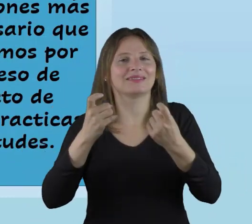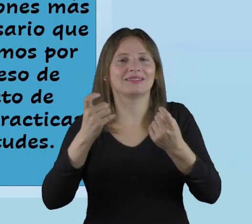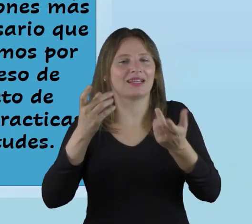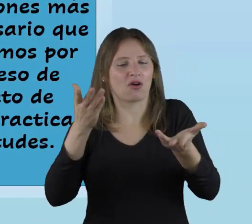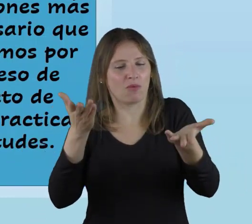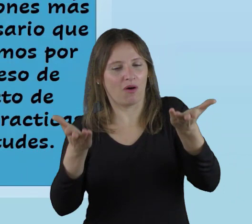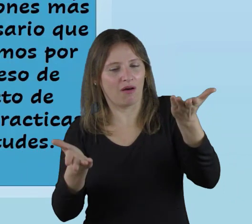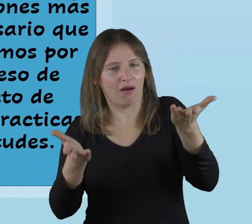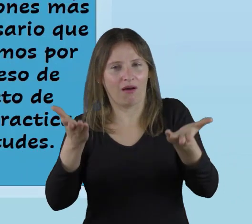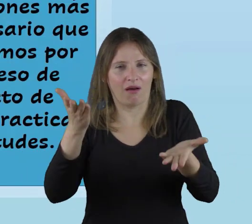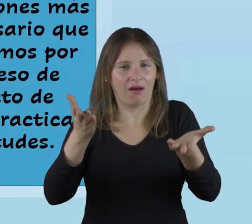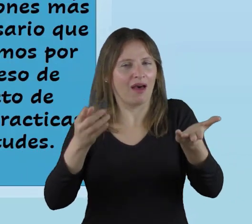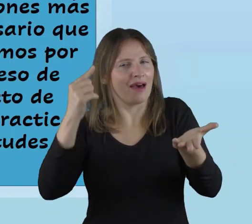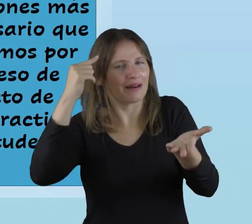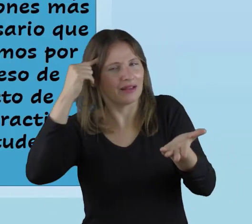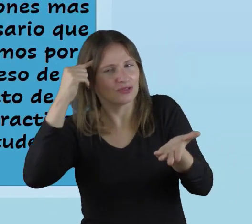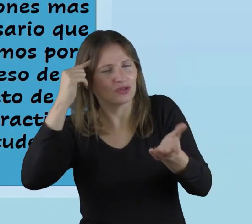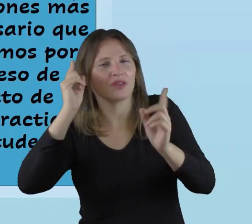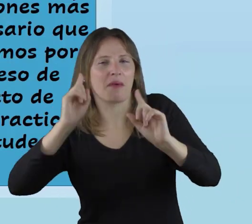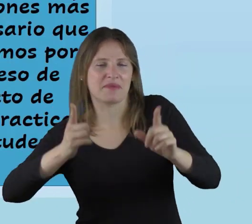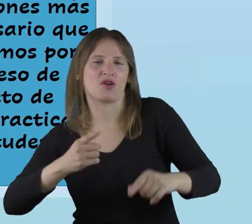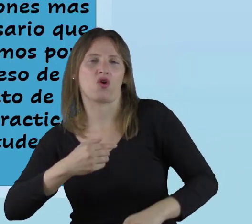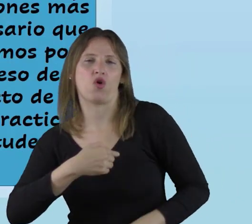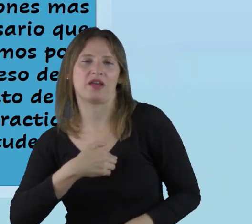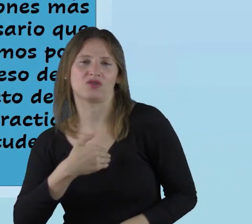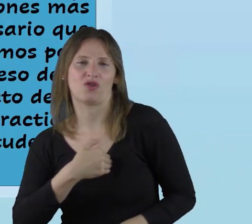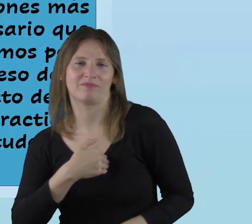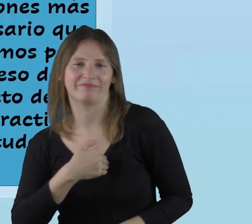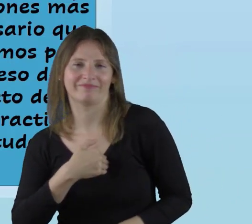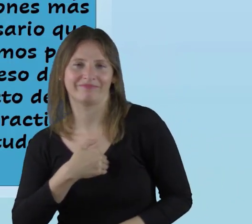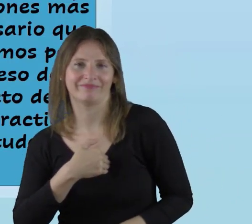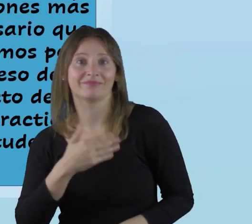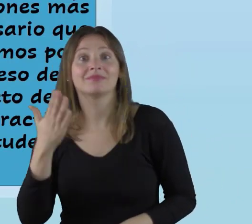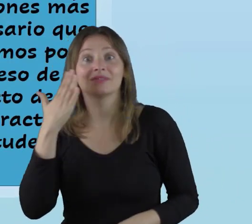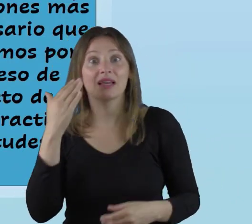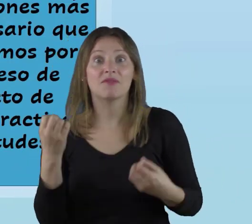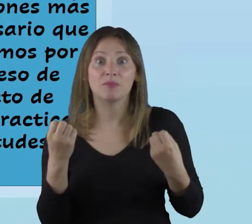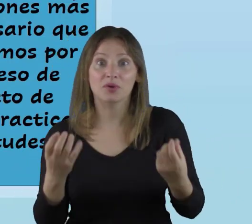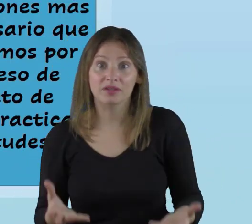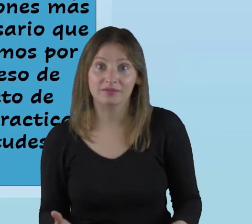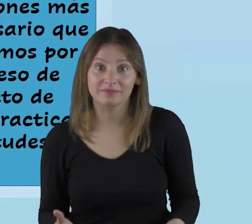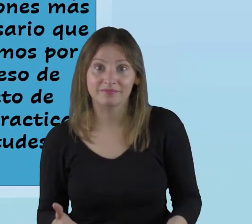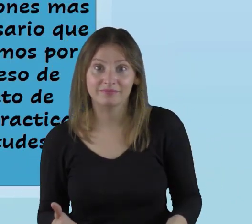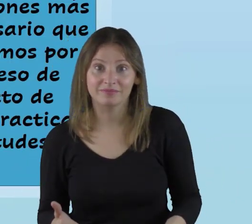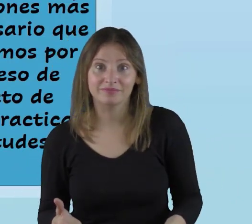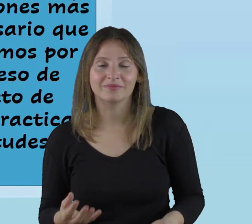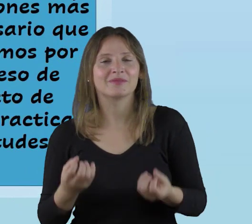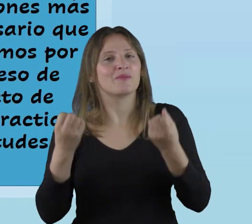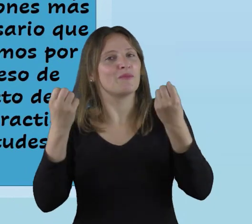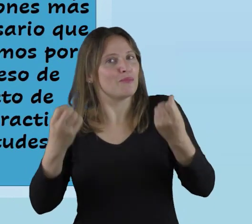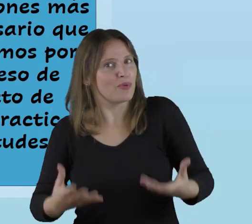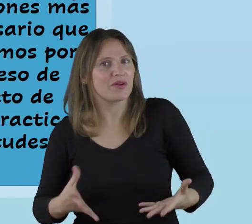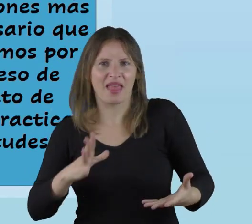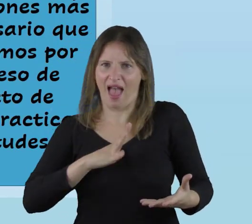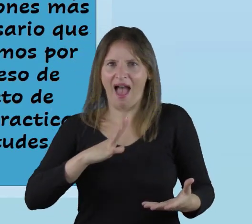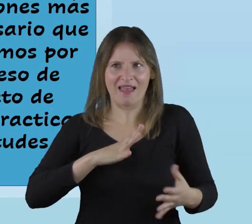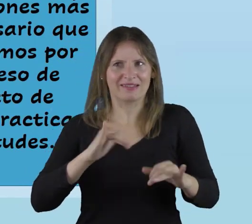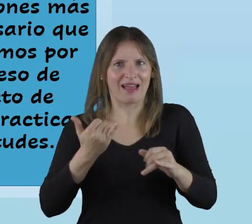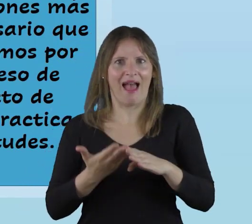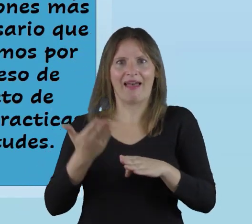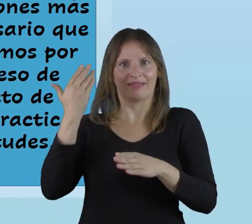razón tiene que haber un equilibrio la razón y el corazón ¿saben por qué?